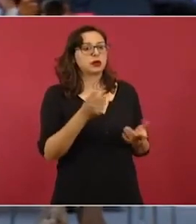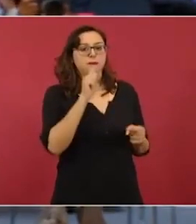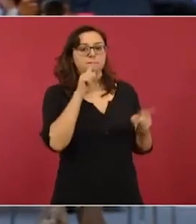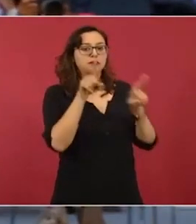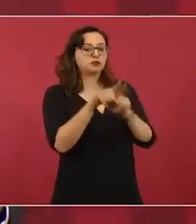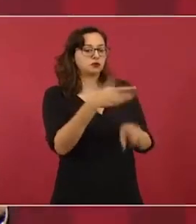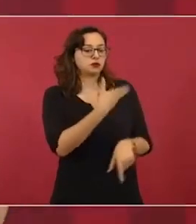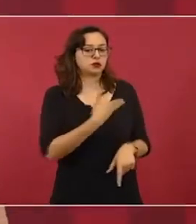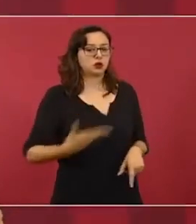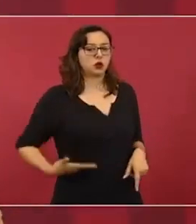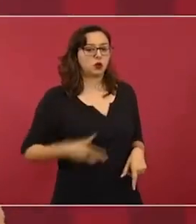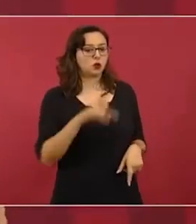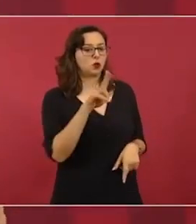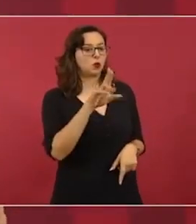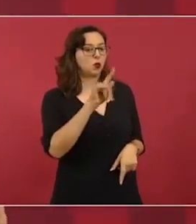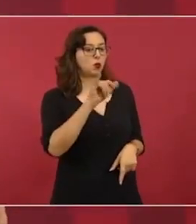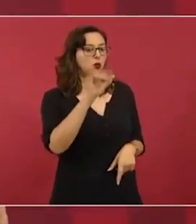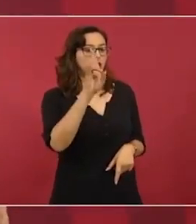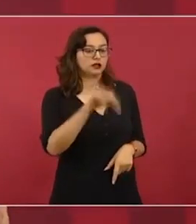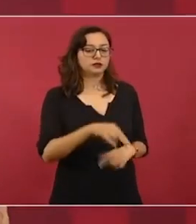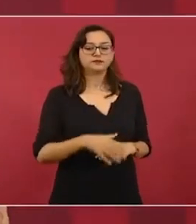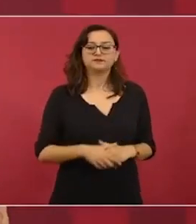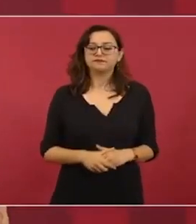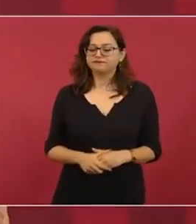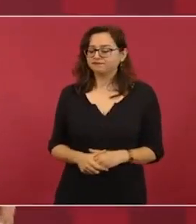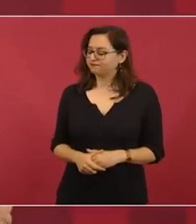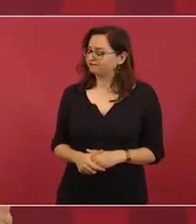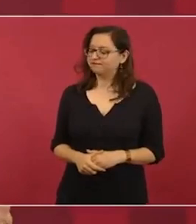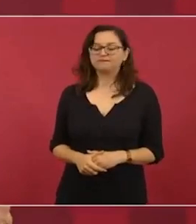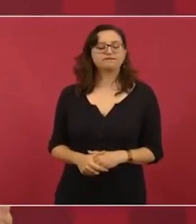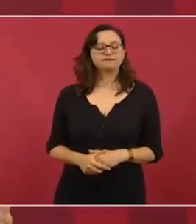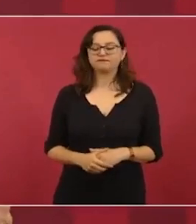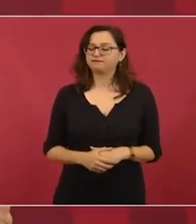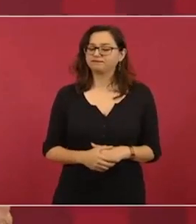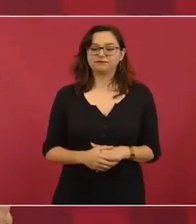deseo, Alberto, es de que se llegue a un acuerdo,